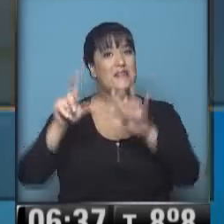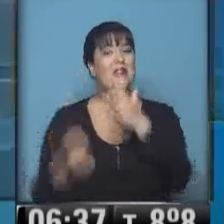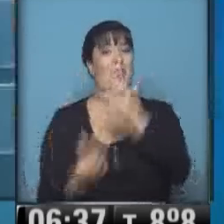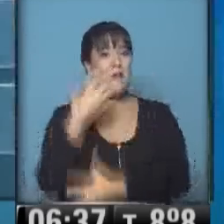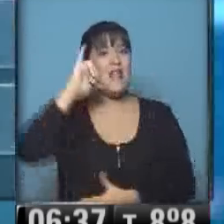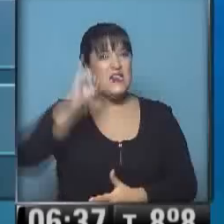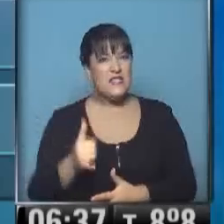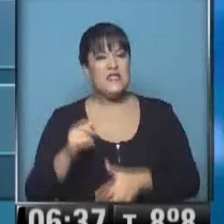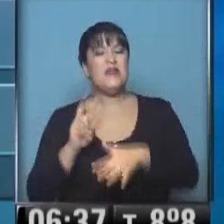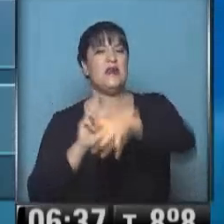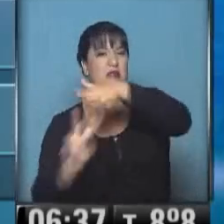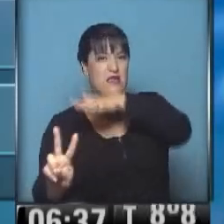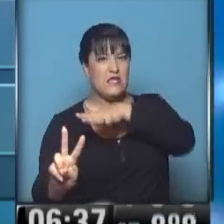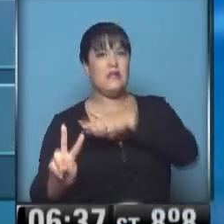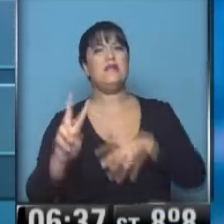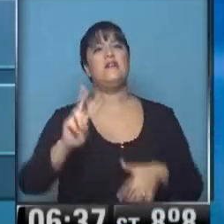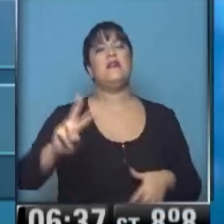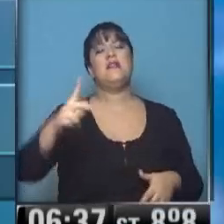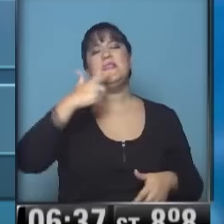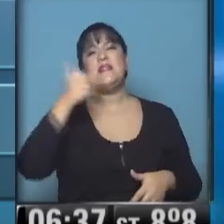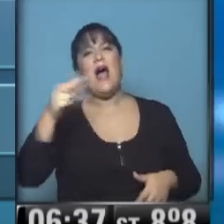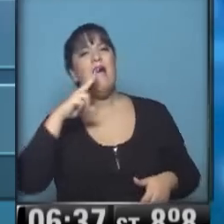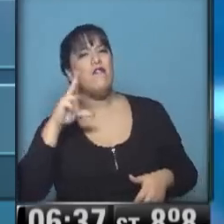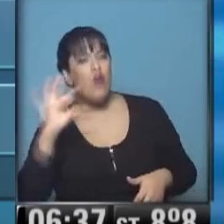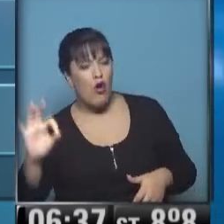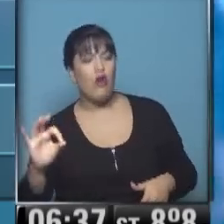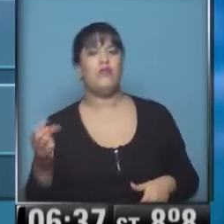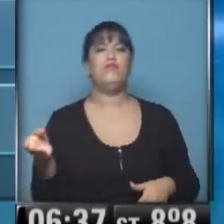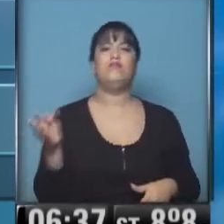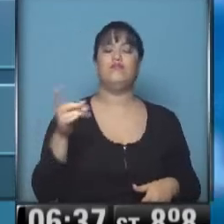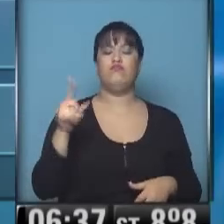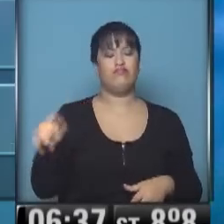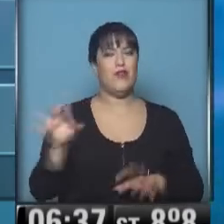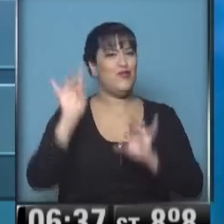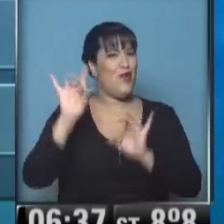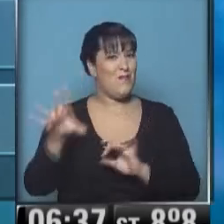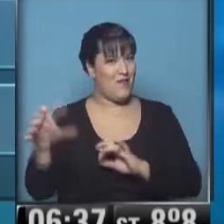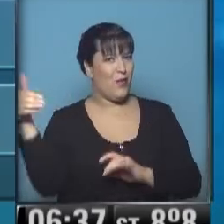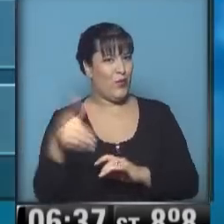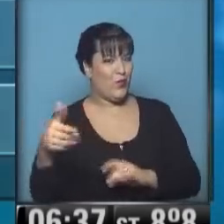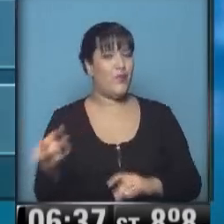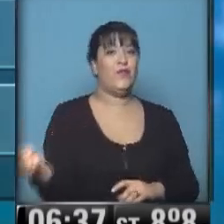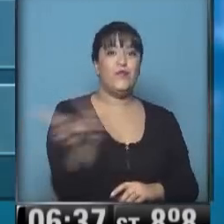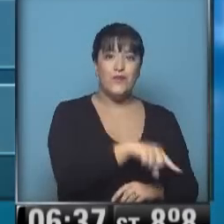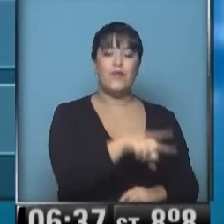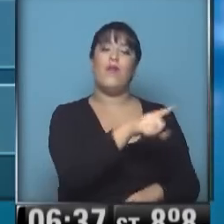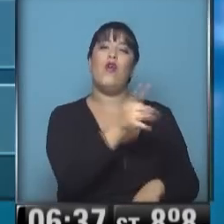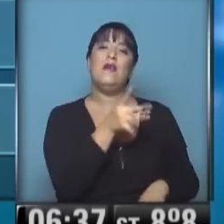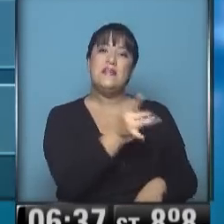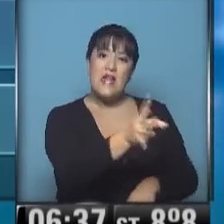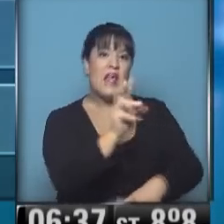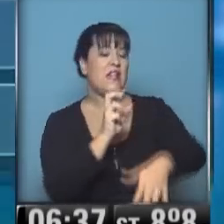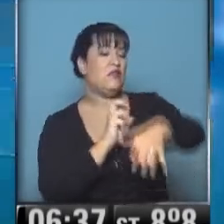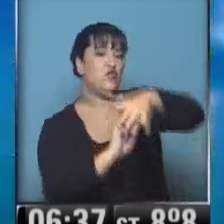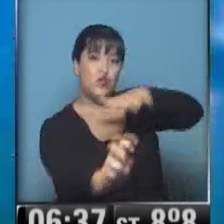las estaciones intencentes ayer y General Sabio. En cuanto al resto de los servicios, tal como nos indican estas placas, lo